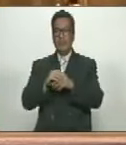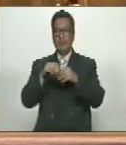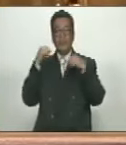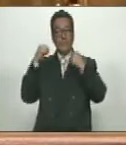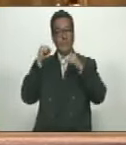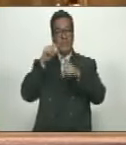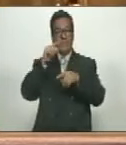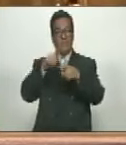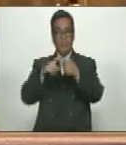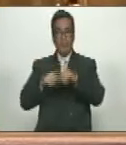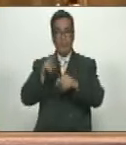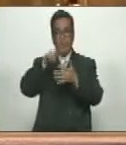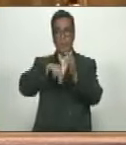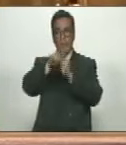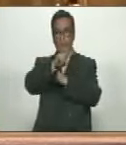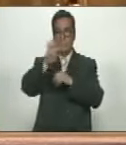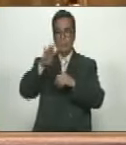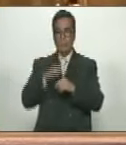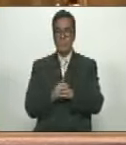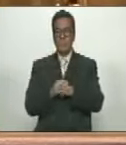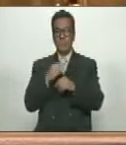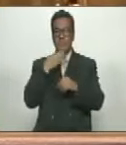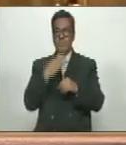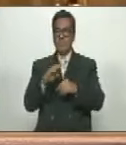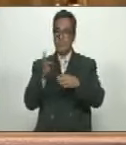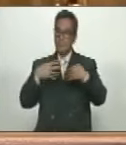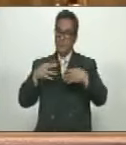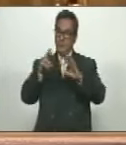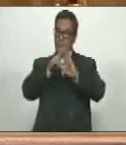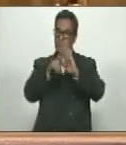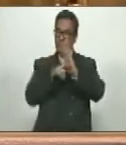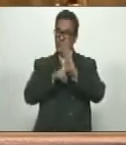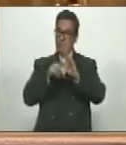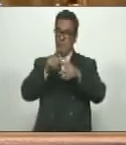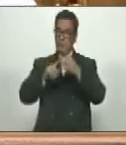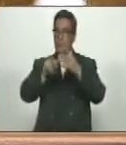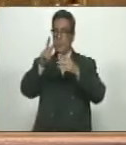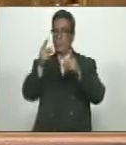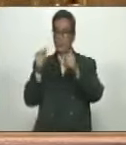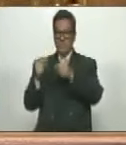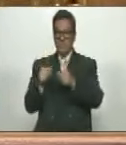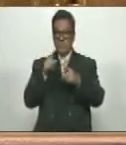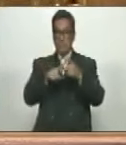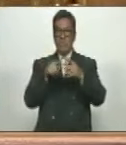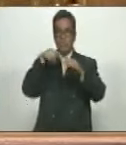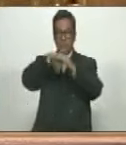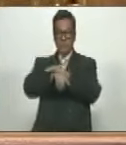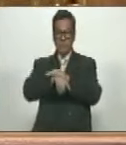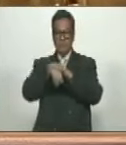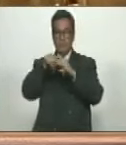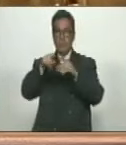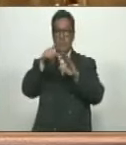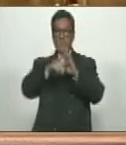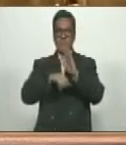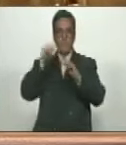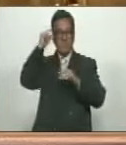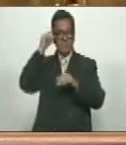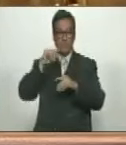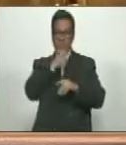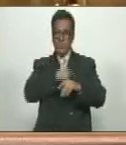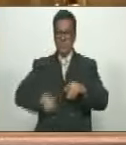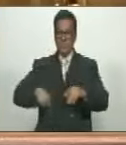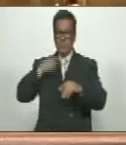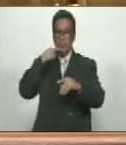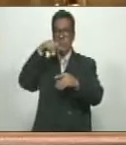Ejercicio Económico Financiero 2024, y solicitó urgencia reglamentaria para ambos presupuestos e incluirlos en el orden del día. El